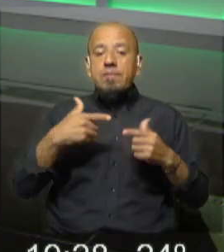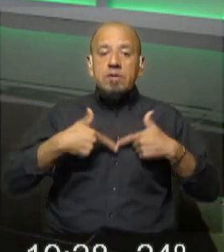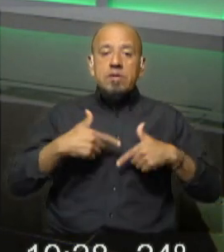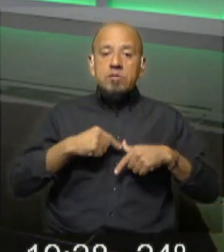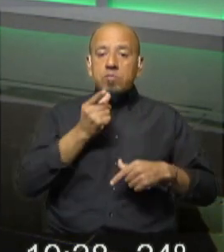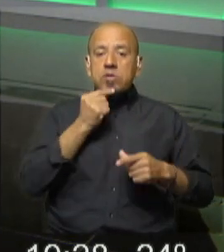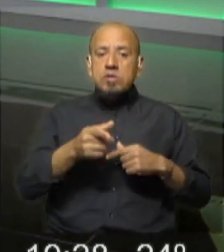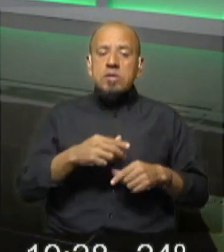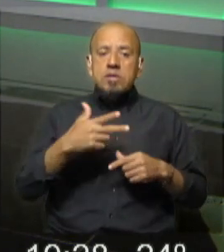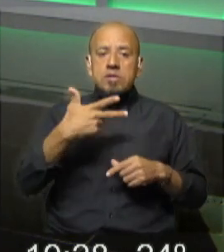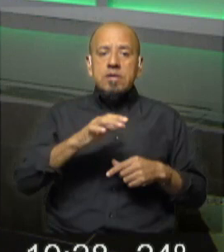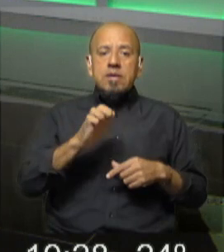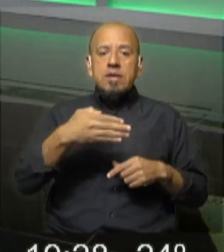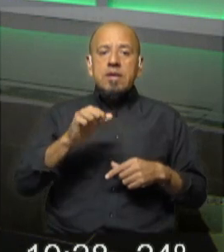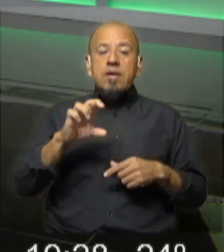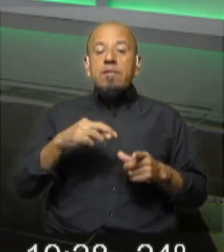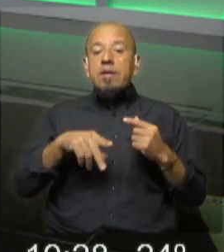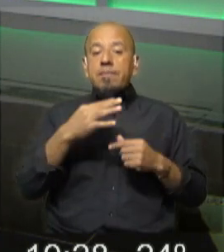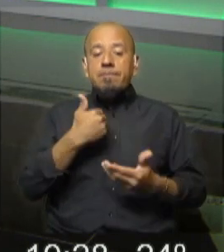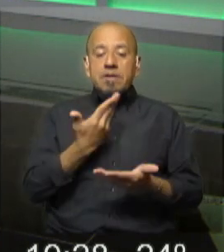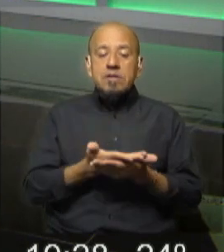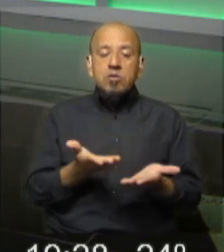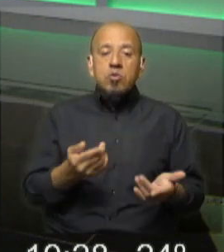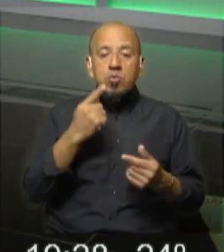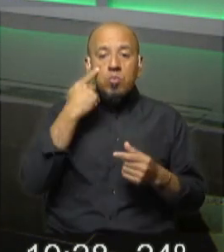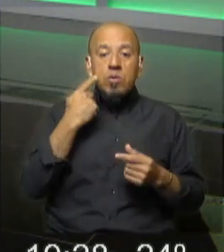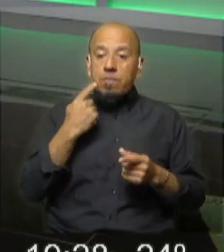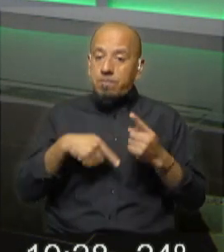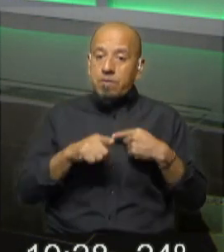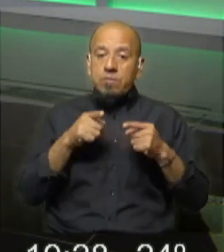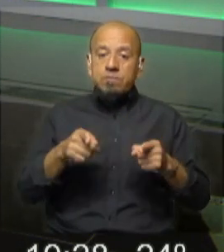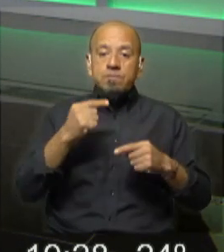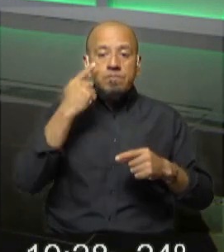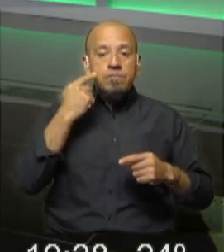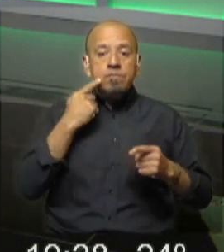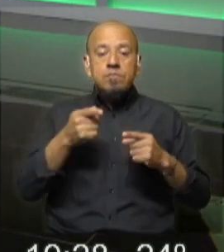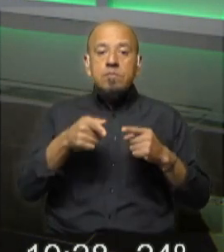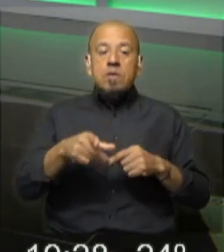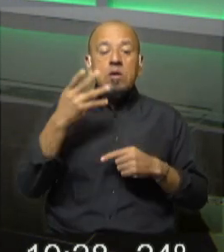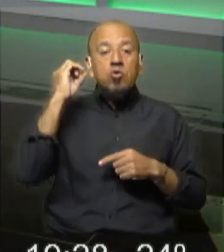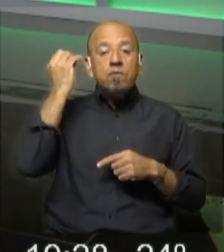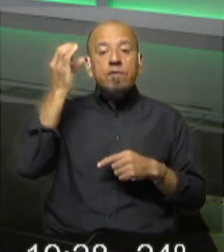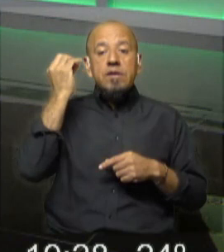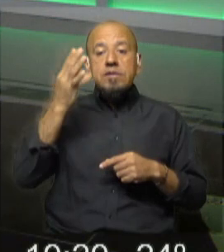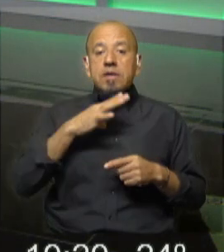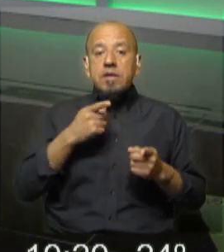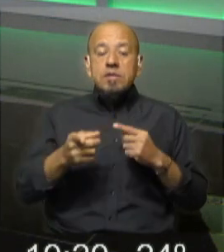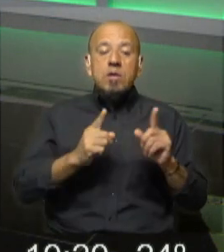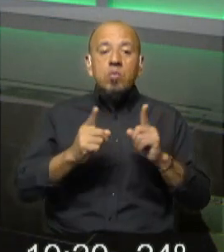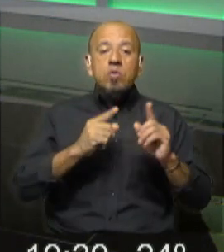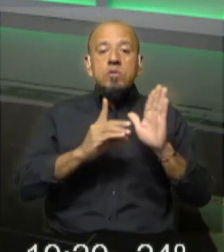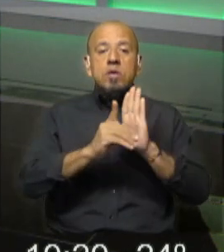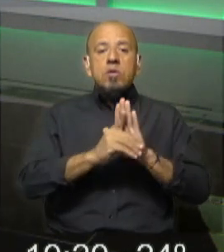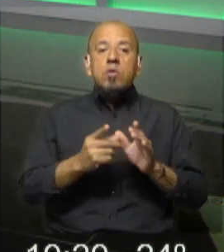través de su ministro Heber, en conferencia de prensa, presentó las cifras, pero una parte de las cifras, eso en esa conferencia, donde se daban algunos datos,